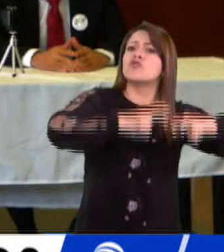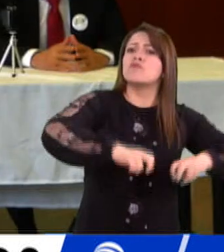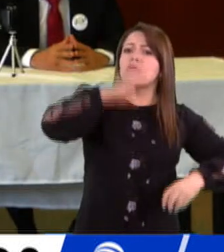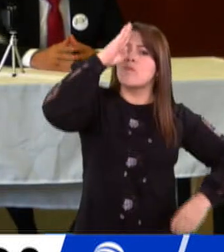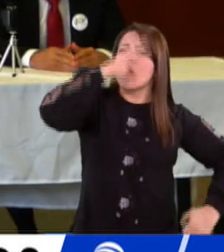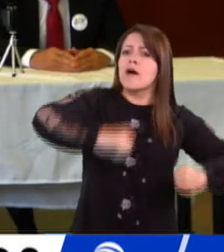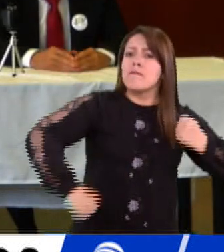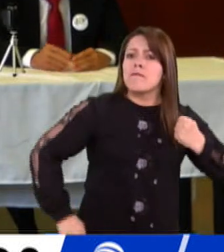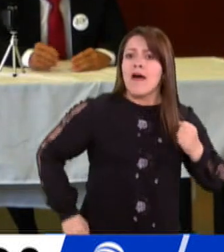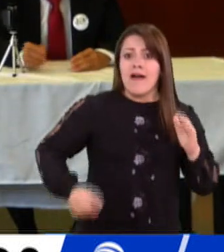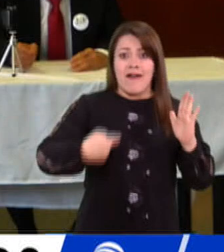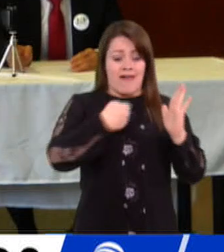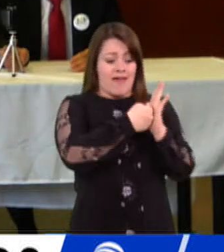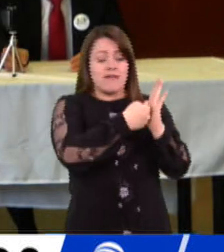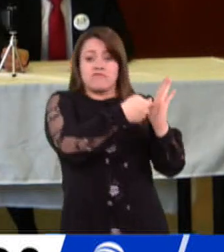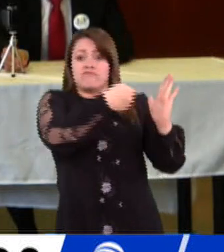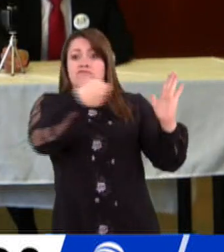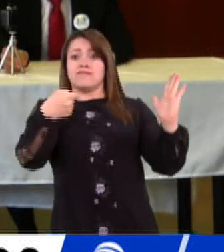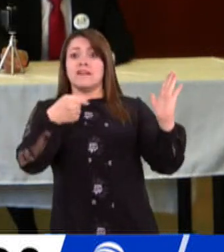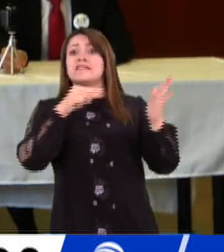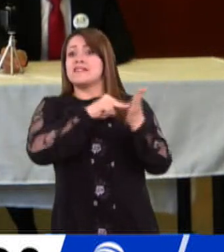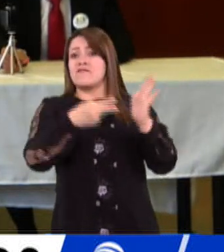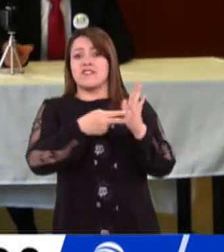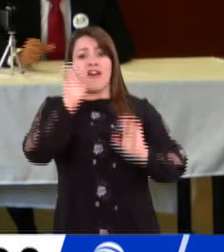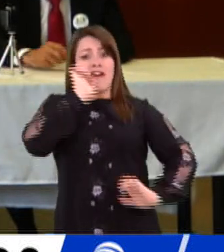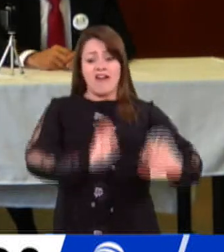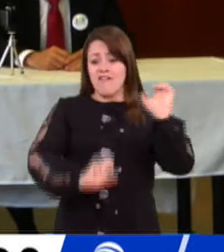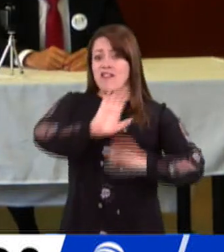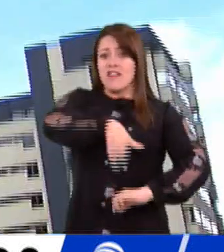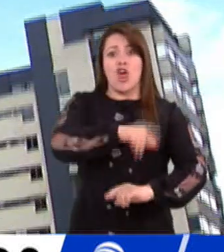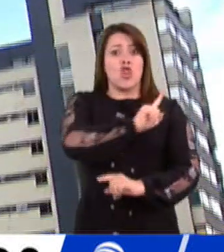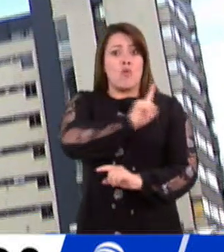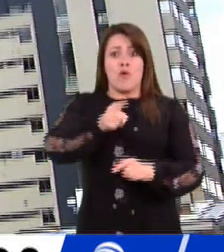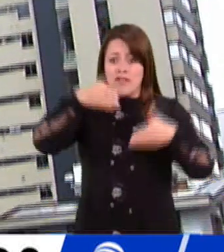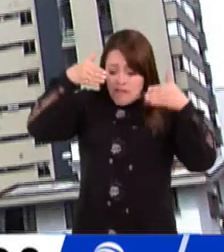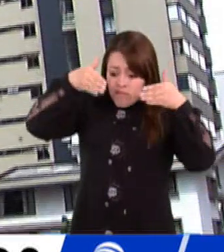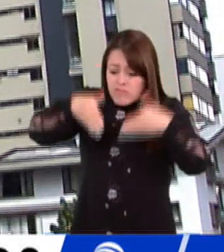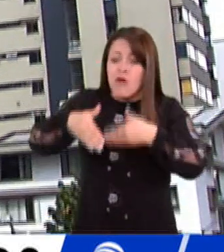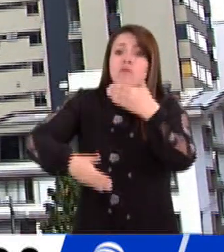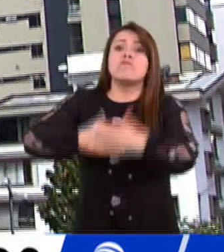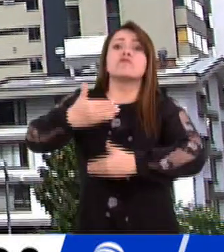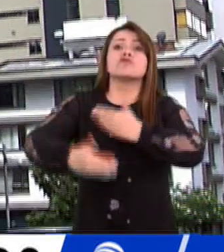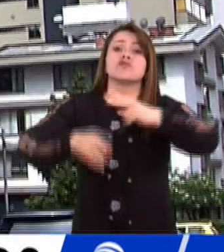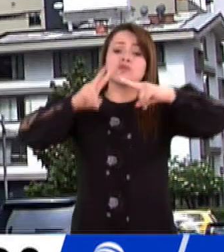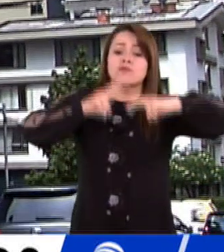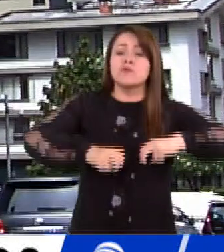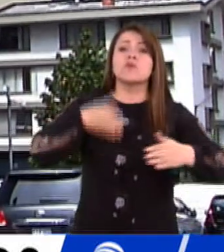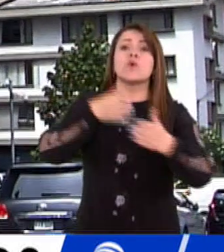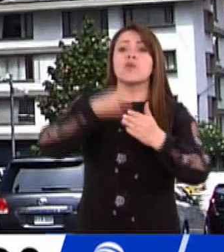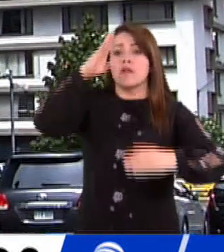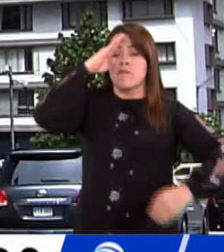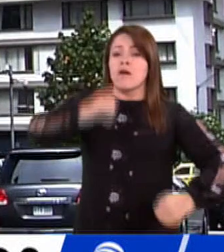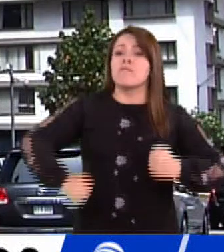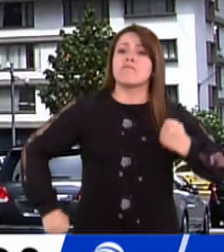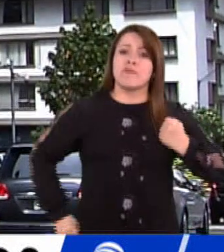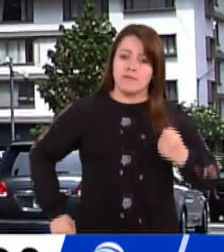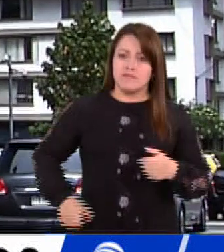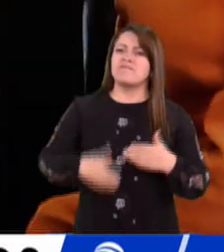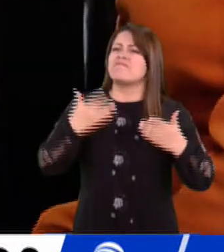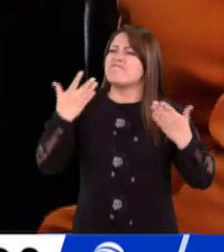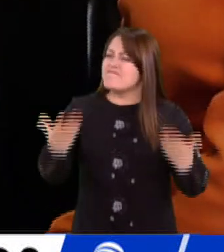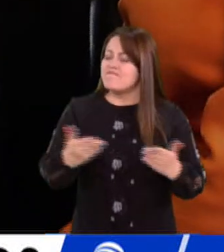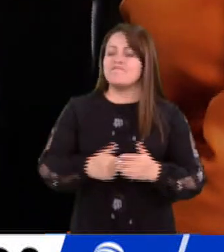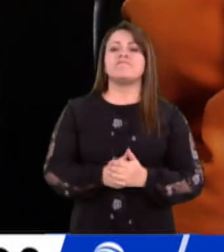tanto, ha sido declarado inconstitucional y también porque no se respetó el principio de consecutividad. ¿Esto qué